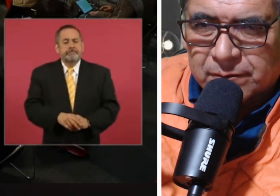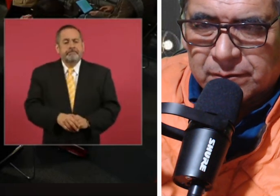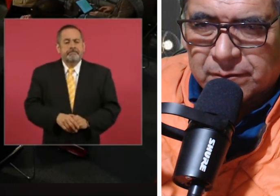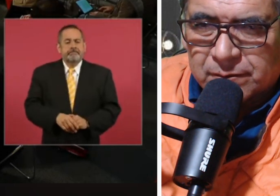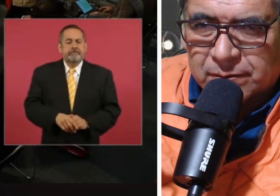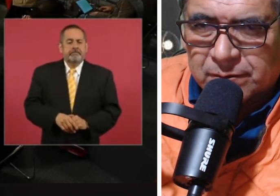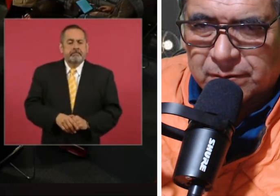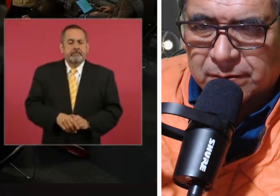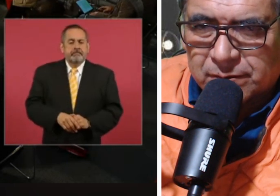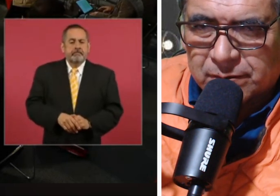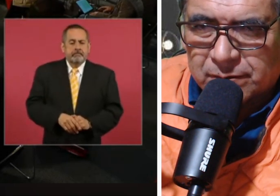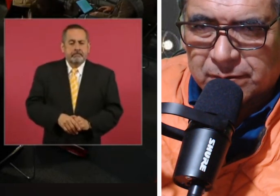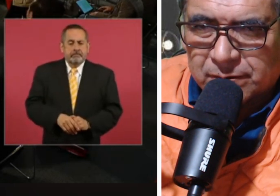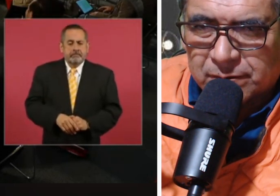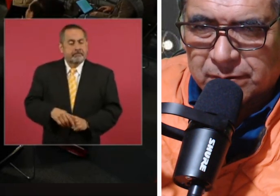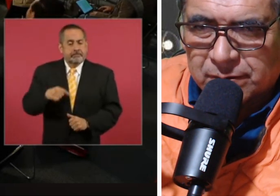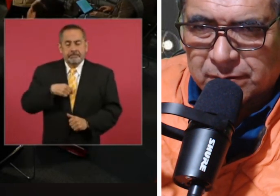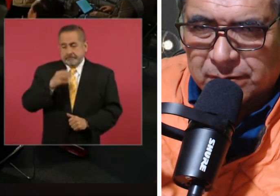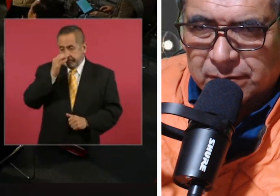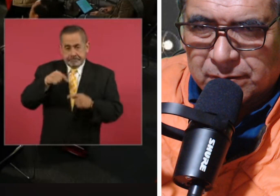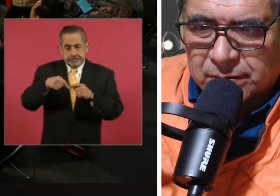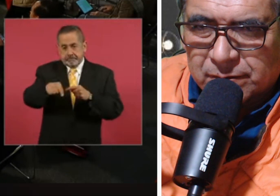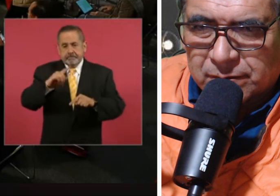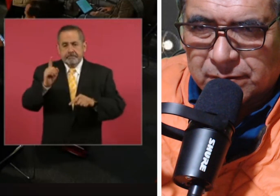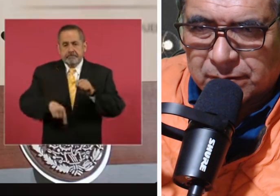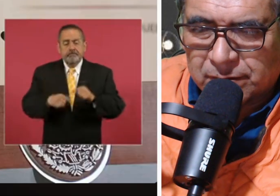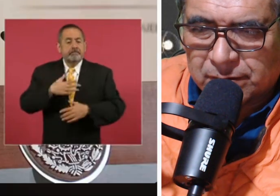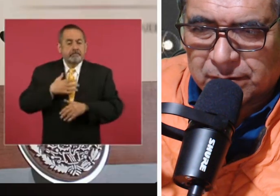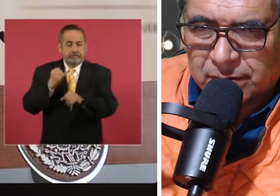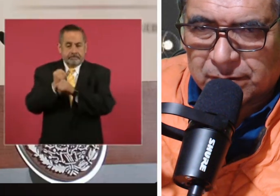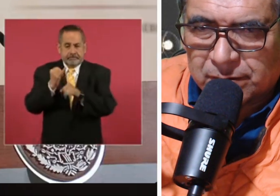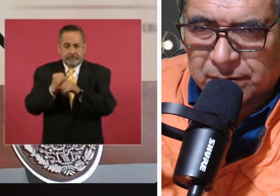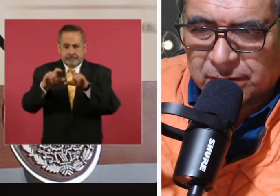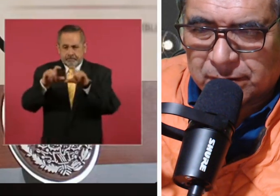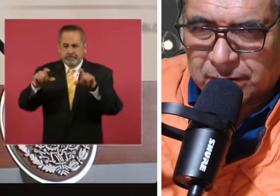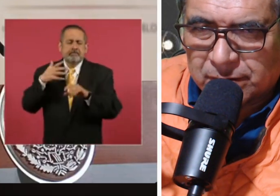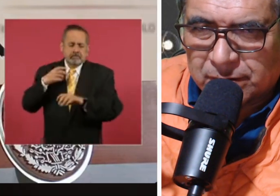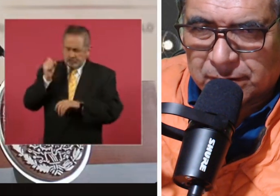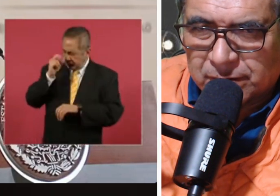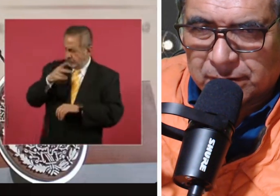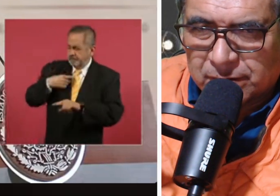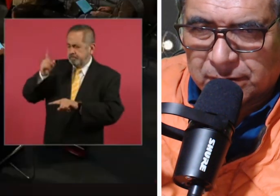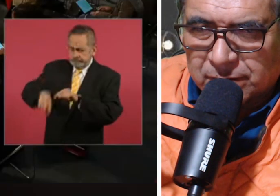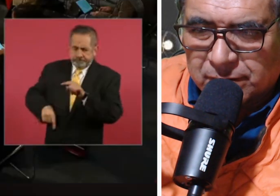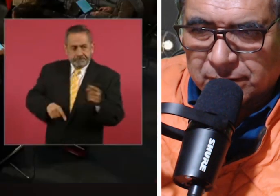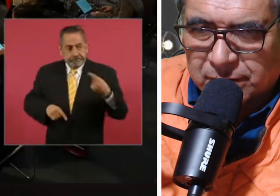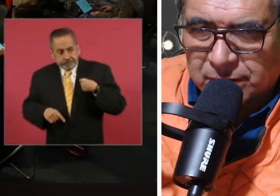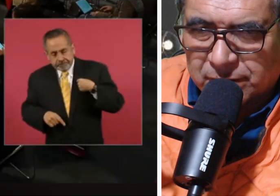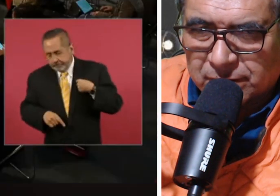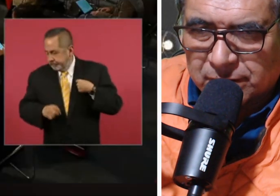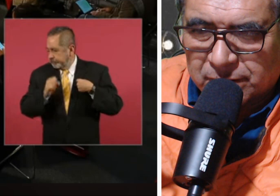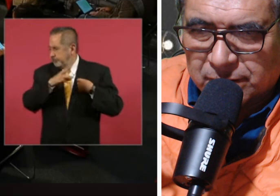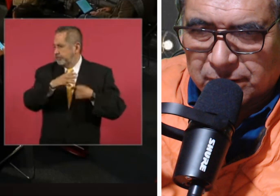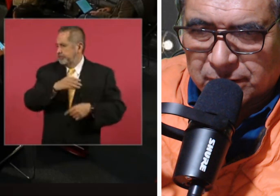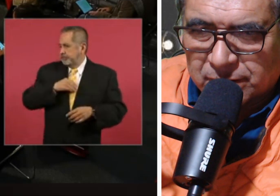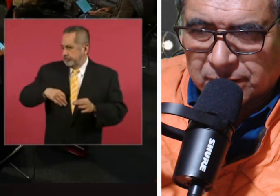ya vamos a quitar de mis redes ese discurso voy a cumplir antes de